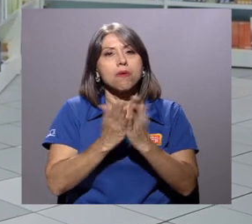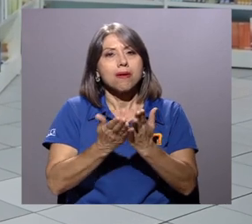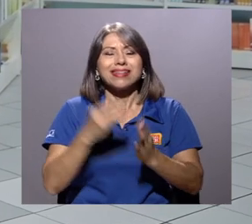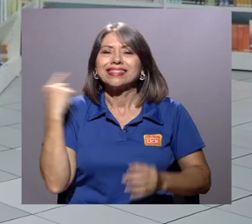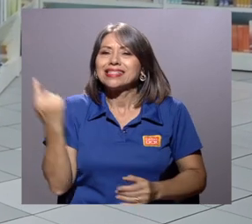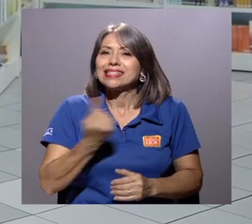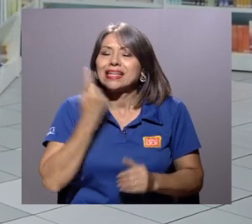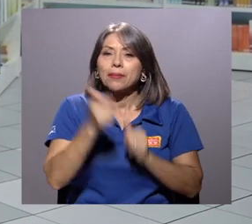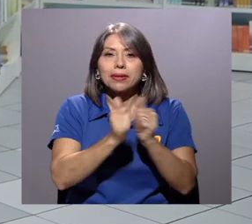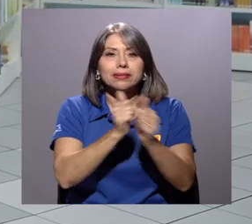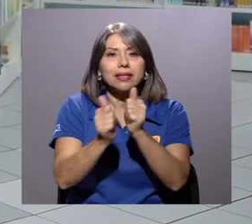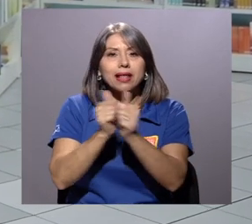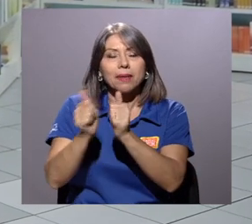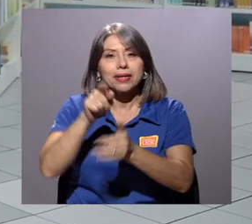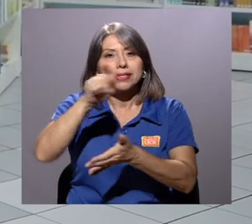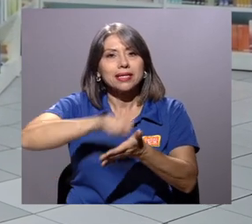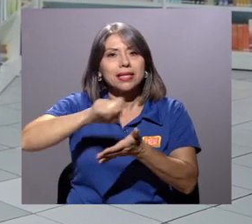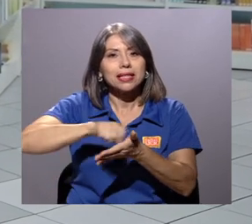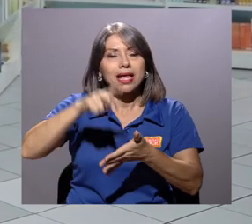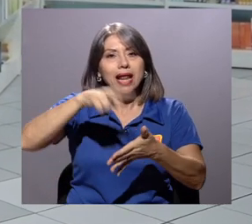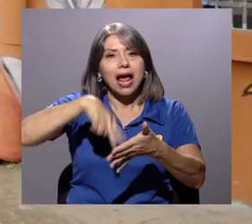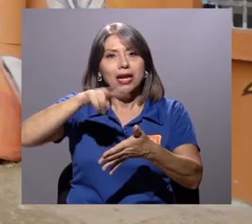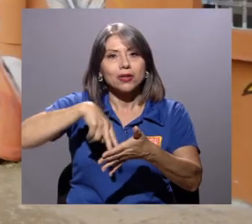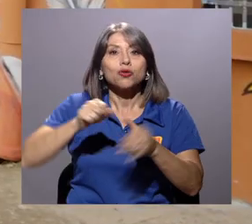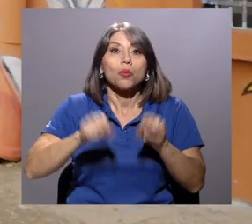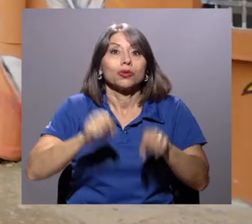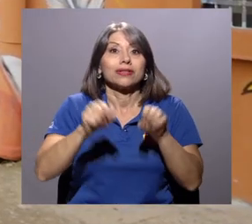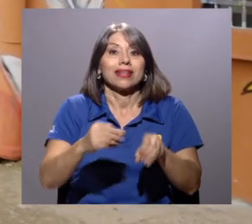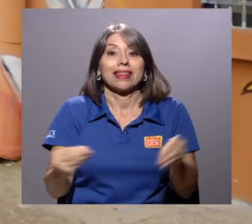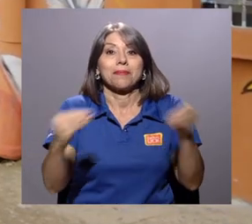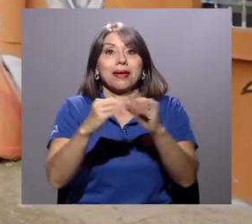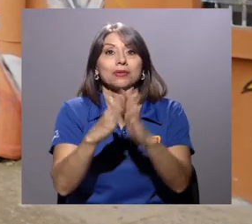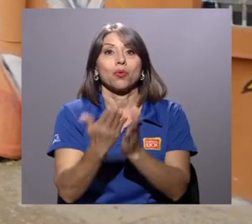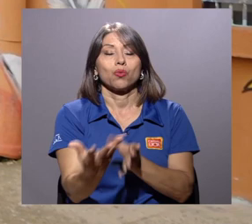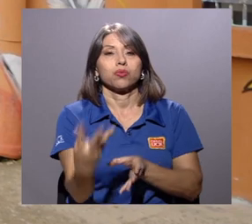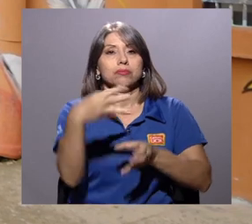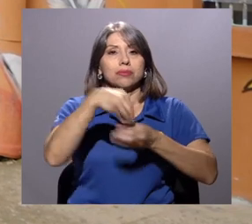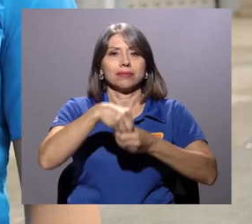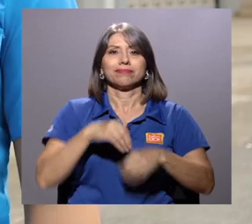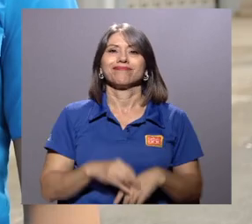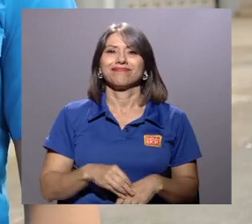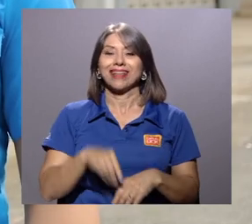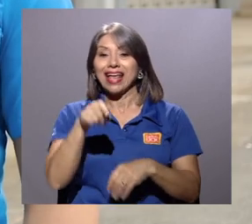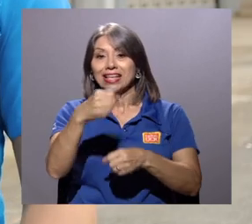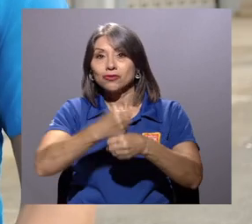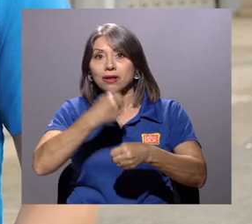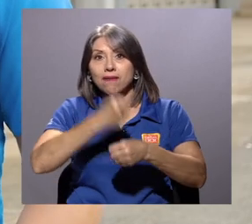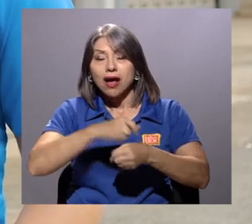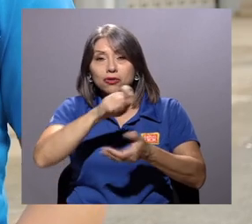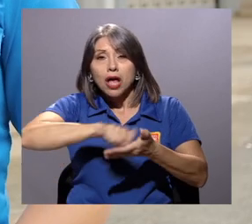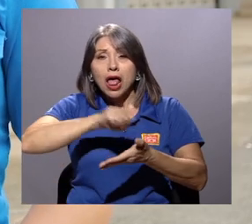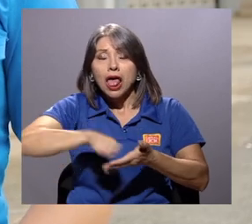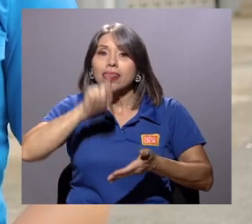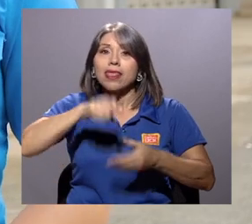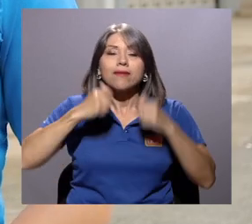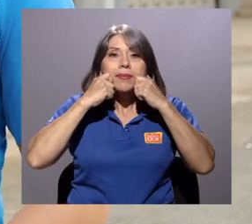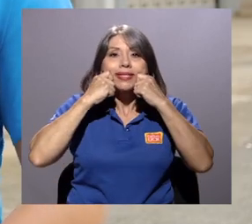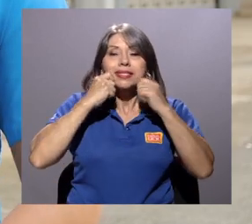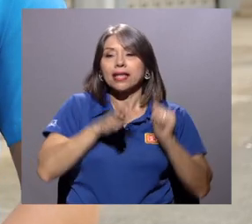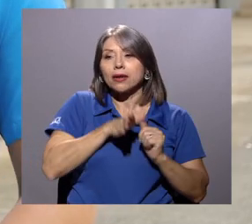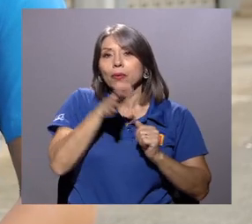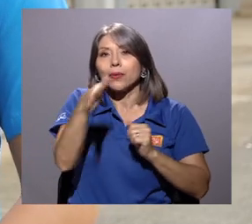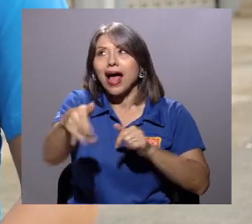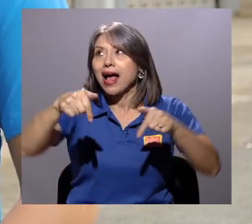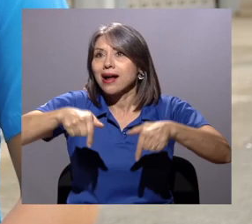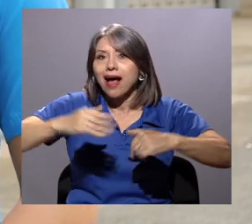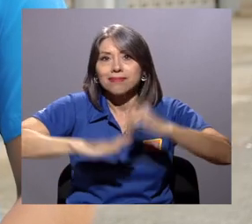los certámenes literarios nos dan la posibilidad de poder incluir más obras en nuestro catálogo. Las obras se deben presentar de forma presencial